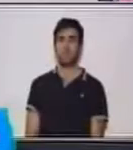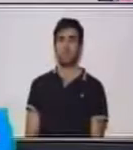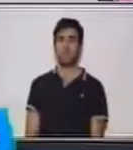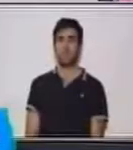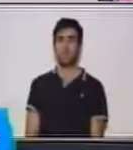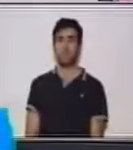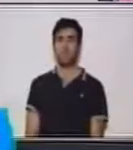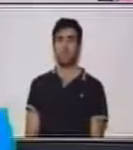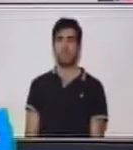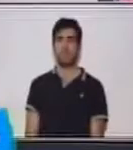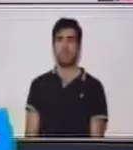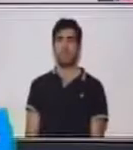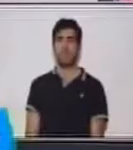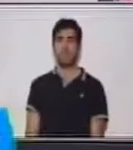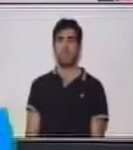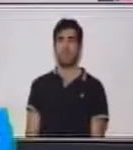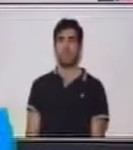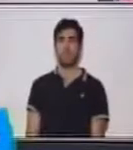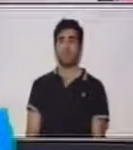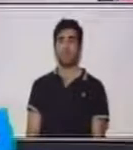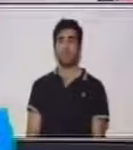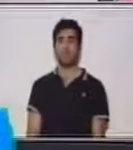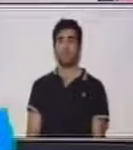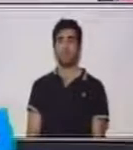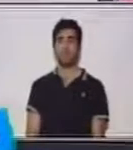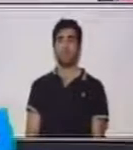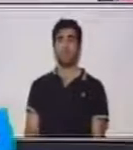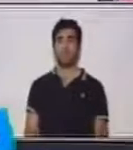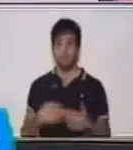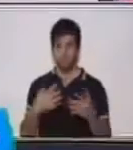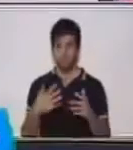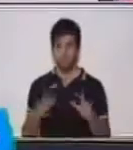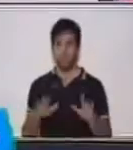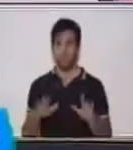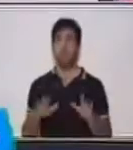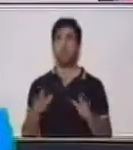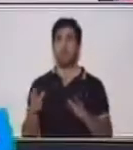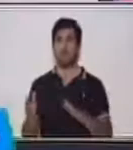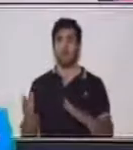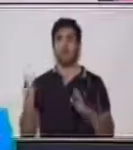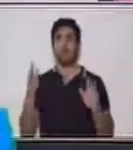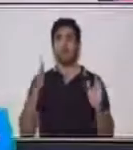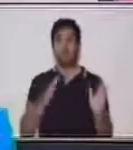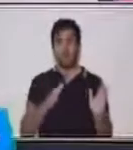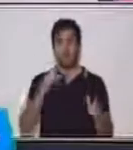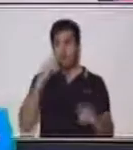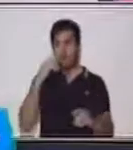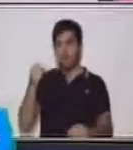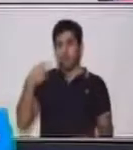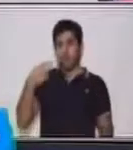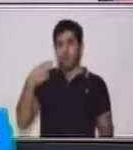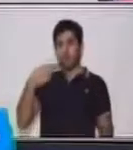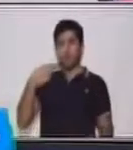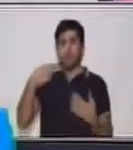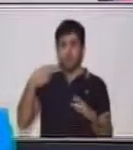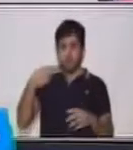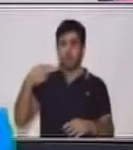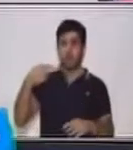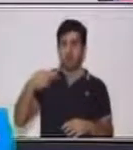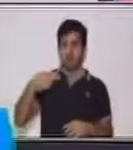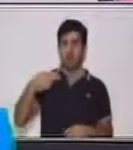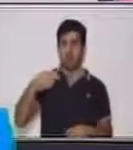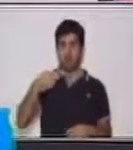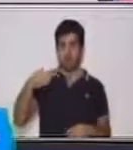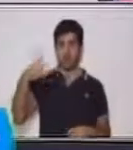¿Cuánto sería? Cuarenta. Vamos ahora con el siguiente. Si yo, por ejemplo,